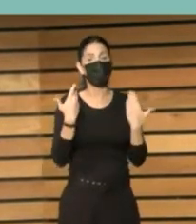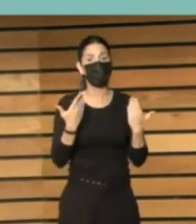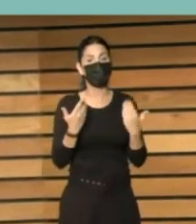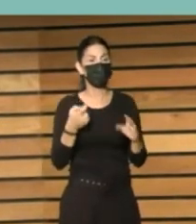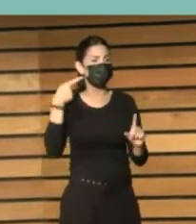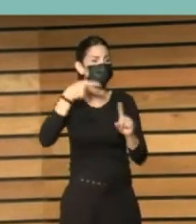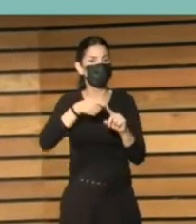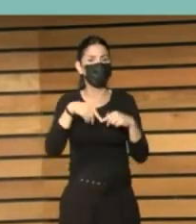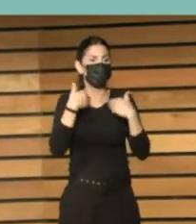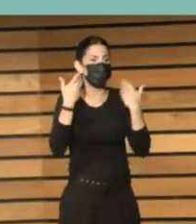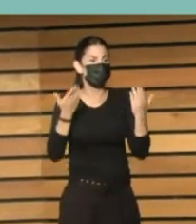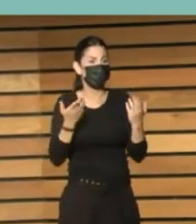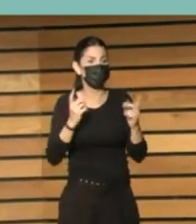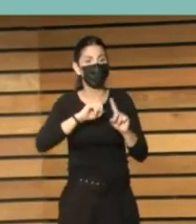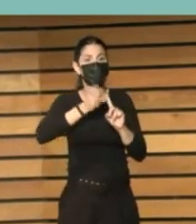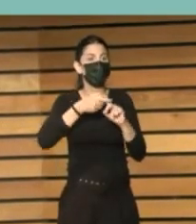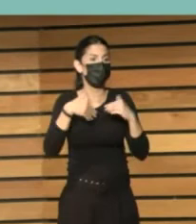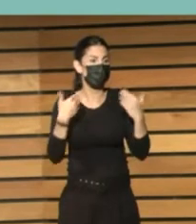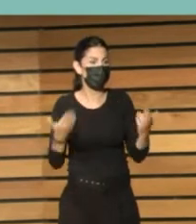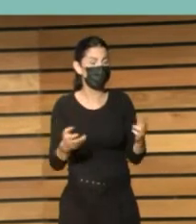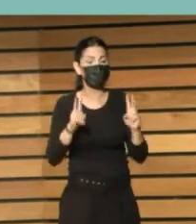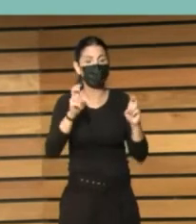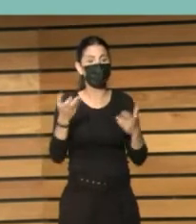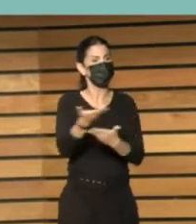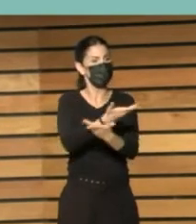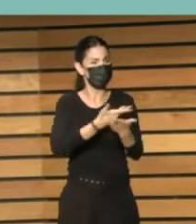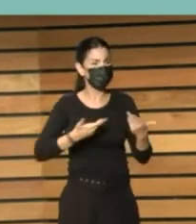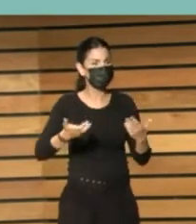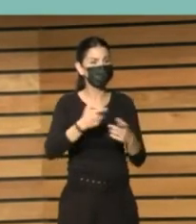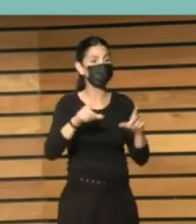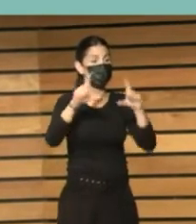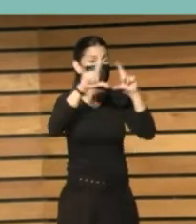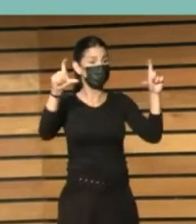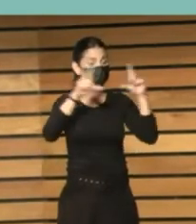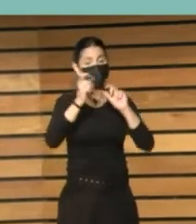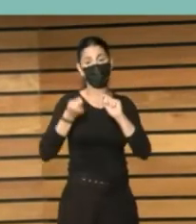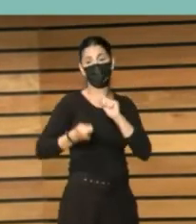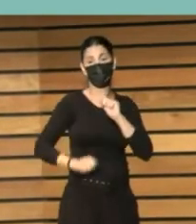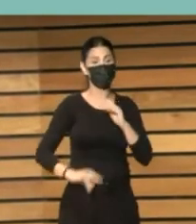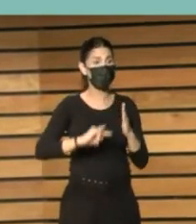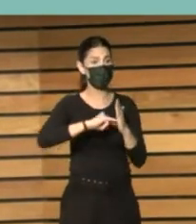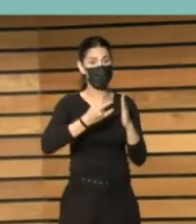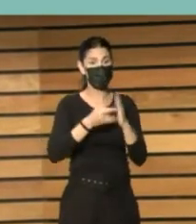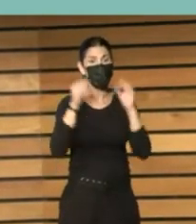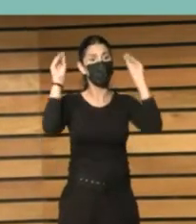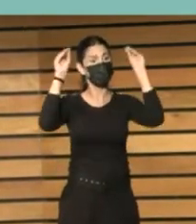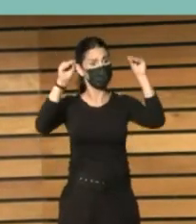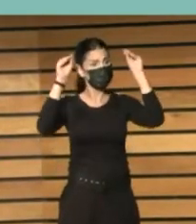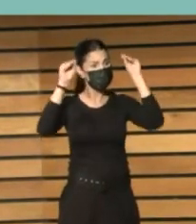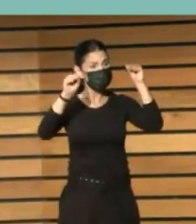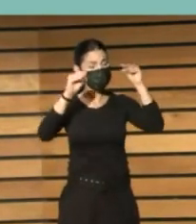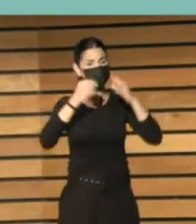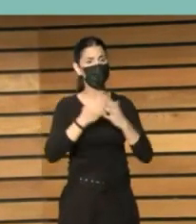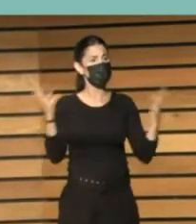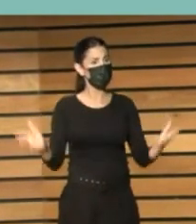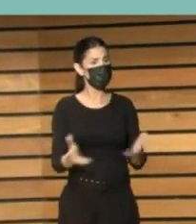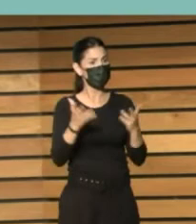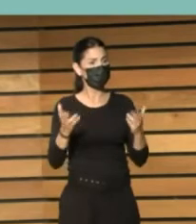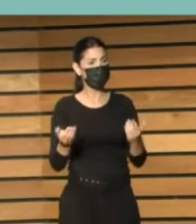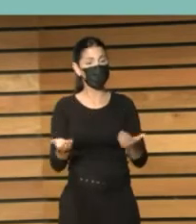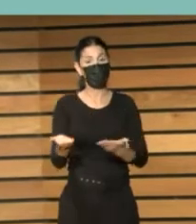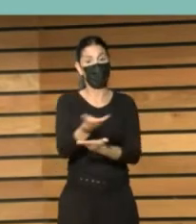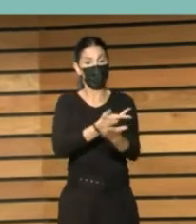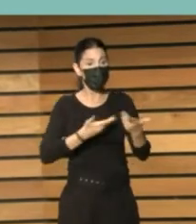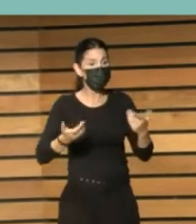encaminadas a facilitar la colaboración entre asociaciones profesionales para el diseño de planes formativos y a promover la cooperación entre las